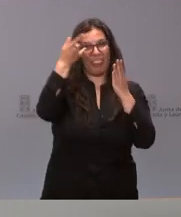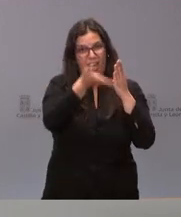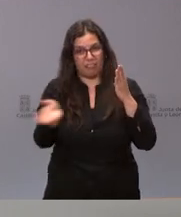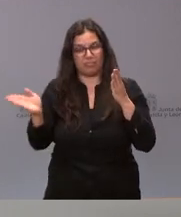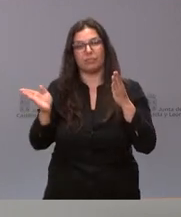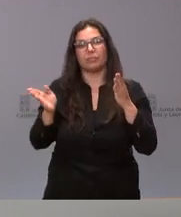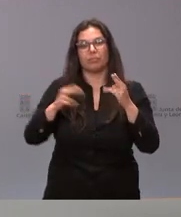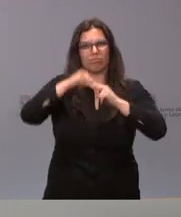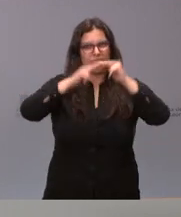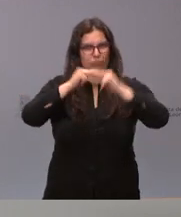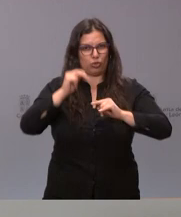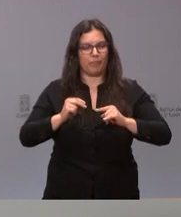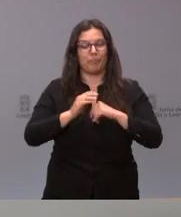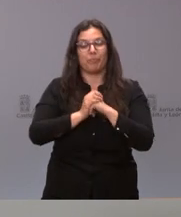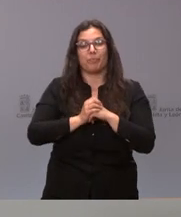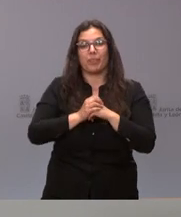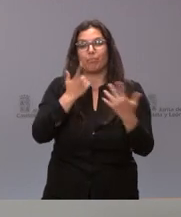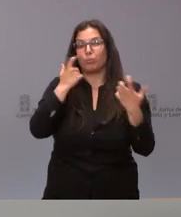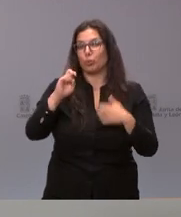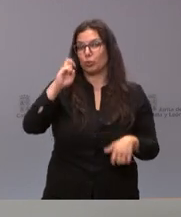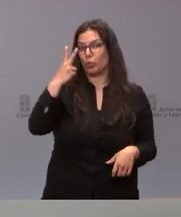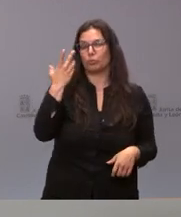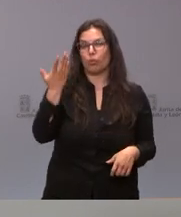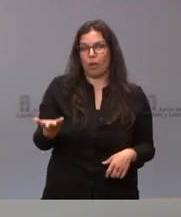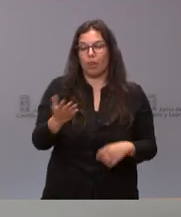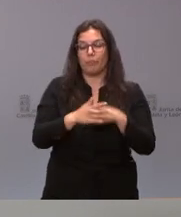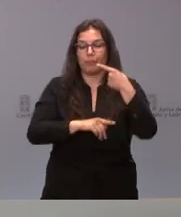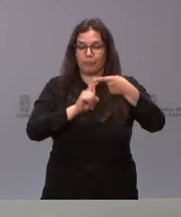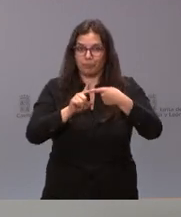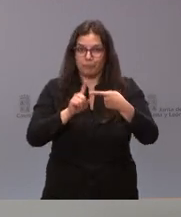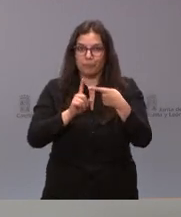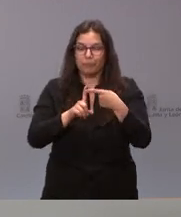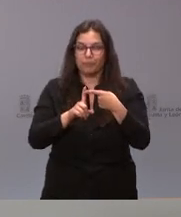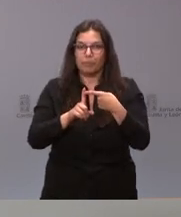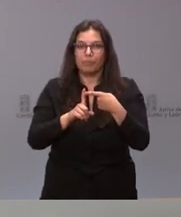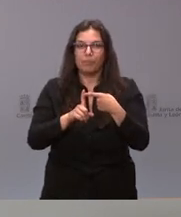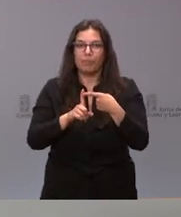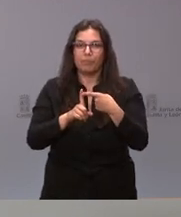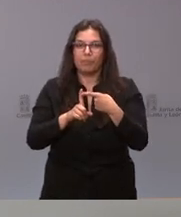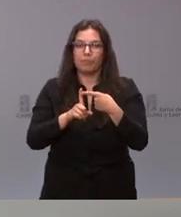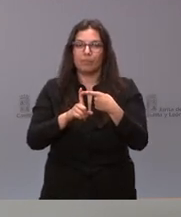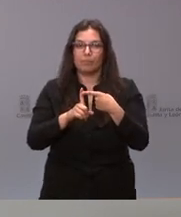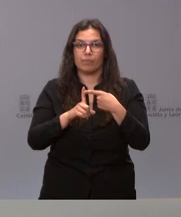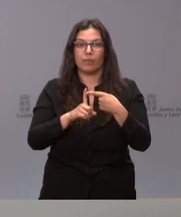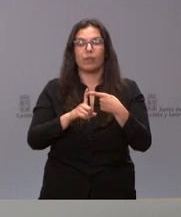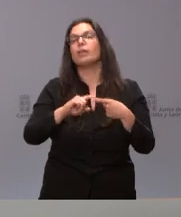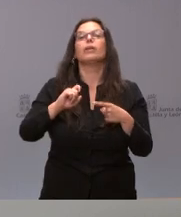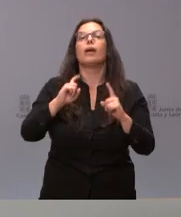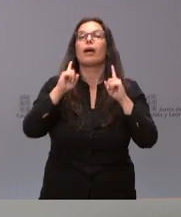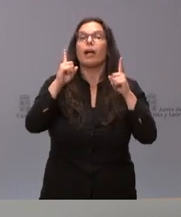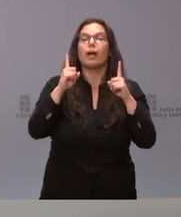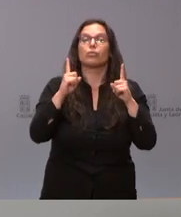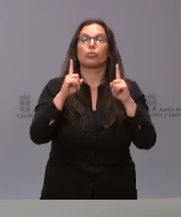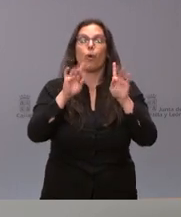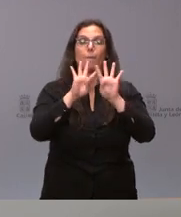las dos principales novedades a significar son las siguientes. Por un lado, el cómo regulamos con el mismo régimen el caso de que estas